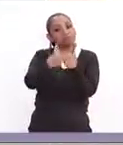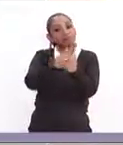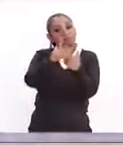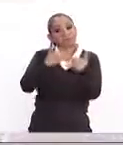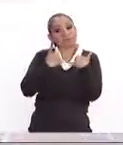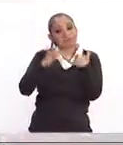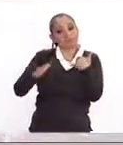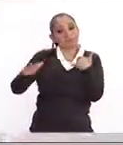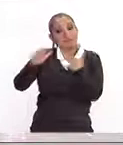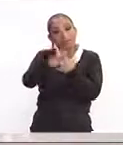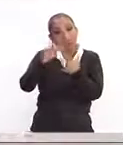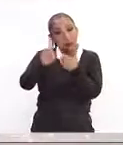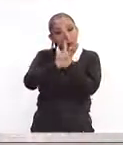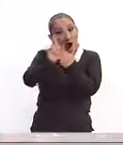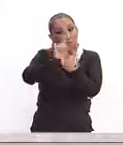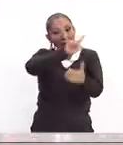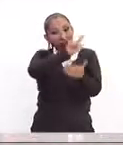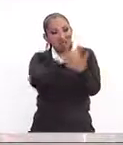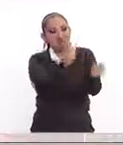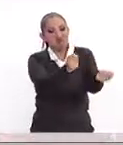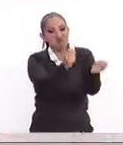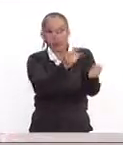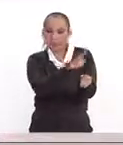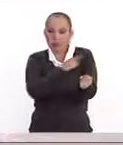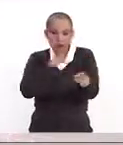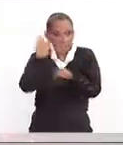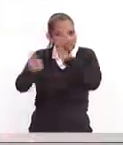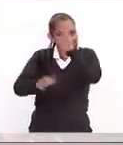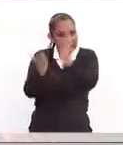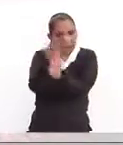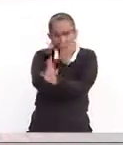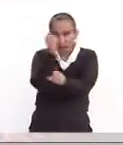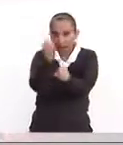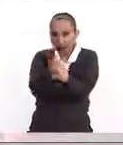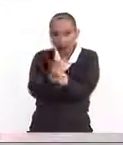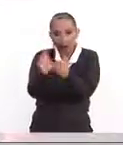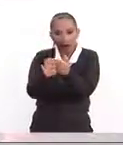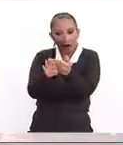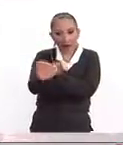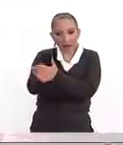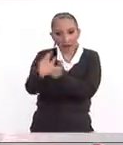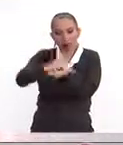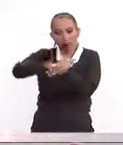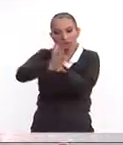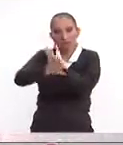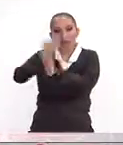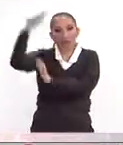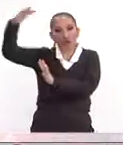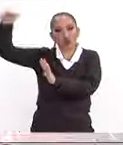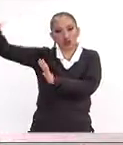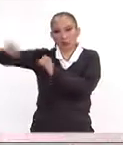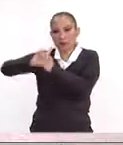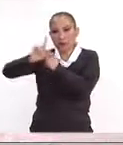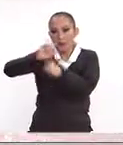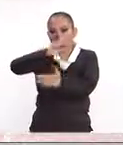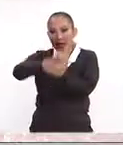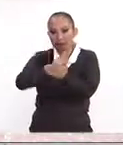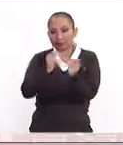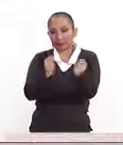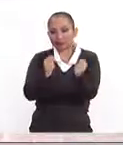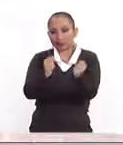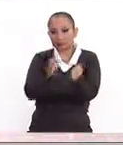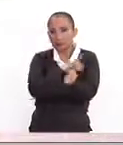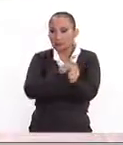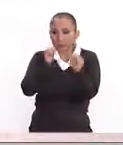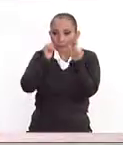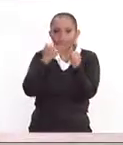de los adolescentes en conflicto con la ley hay que atenderlo a tiempo para evitar que se convierta en adultos en conflicto con la ley. Y